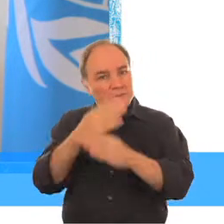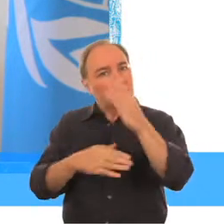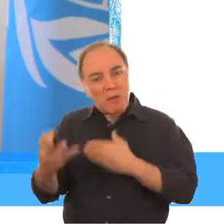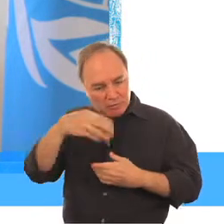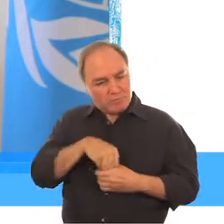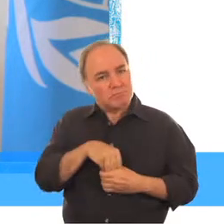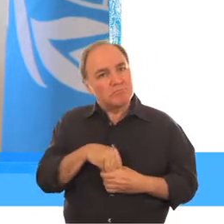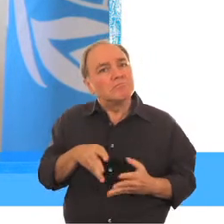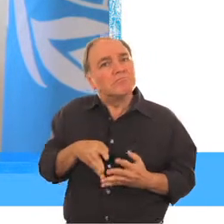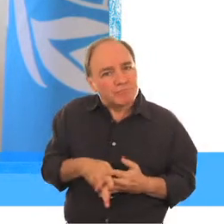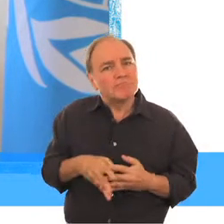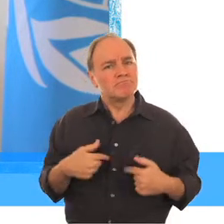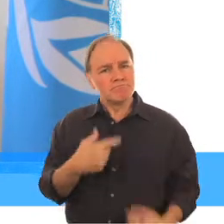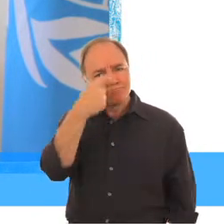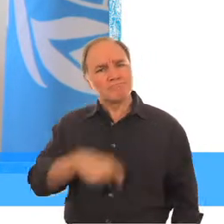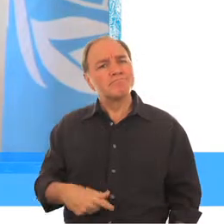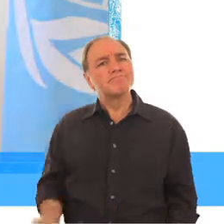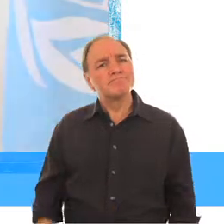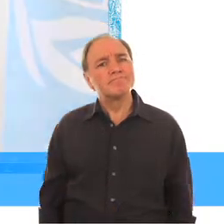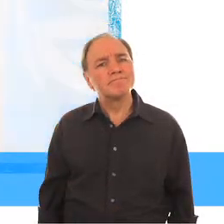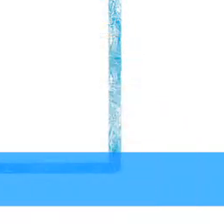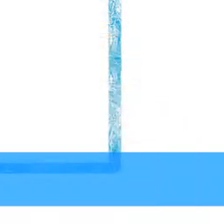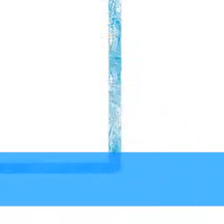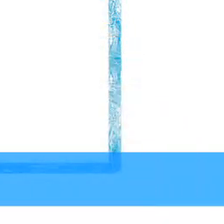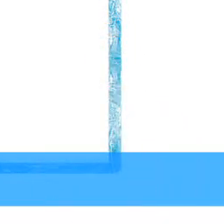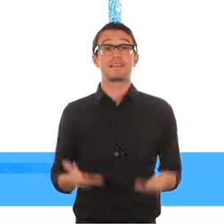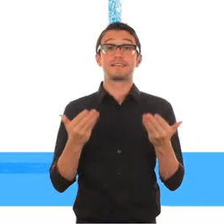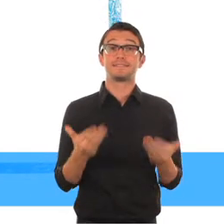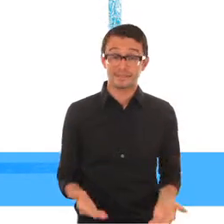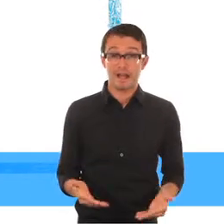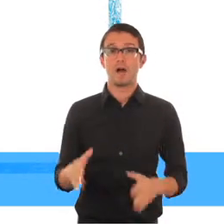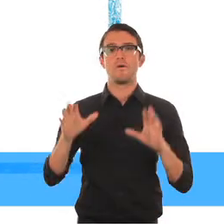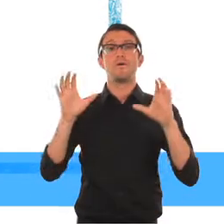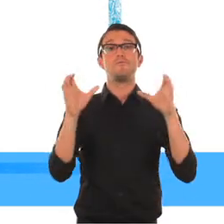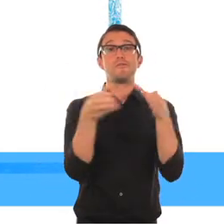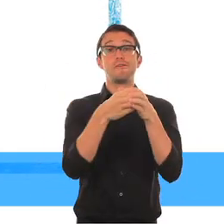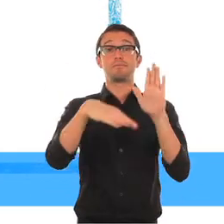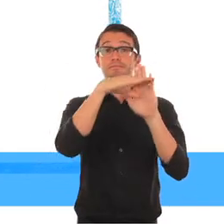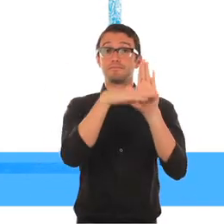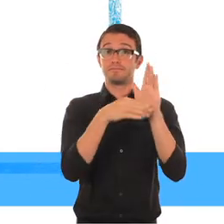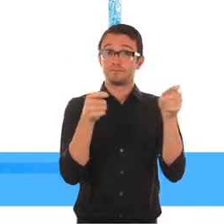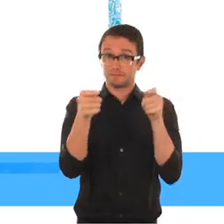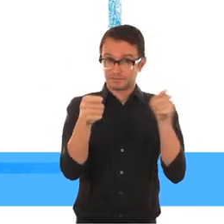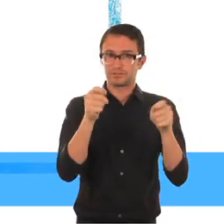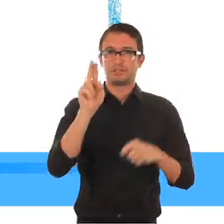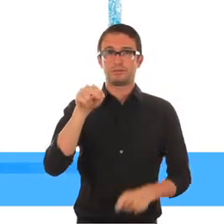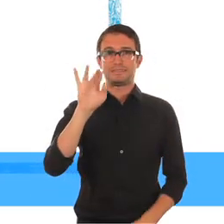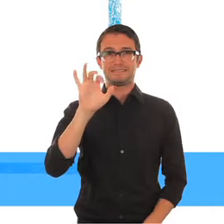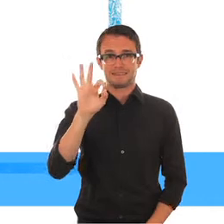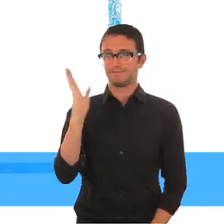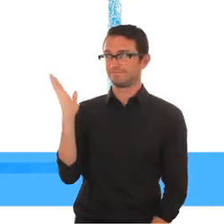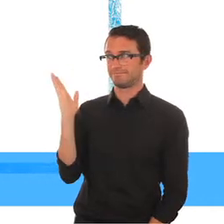la discapacidad también forma parte de quienes somos 2. Defender los derechos de los niños con discapacidad Nick Alipui,